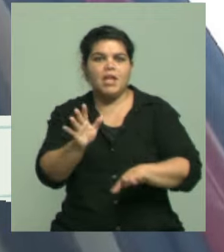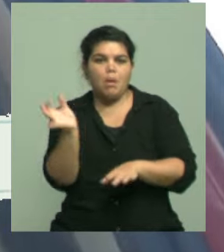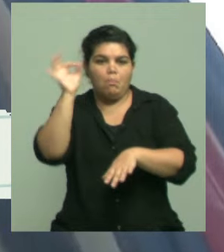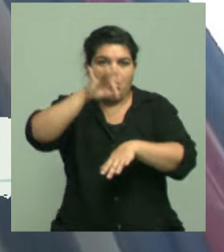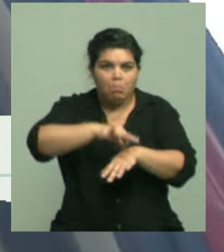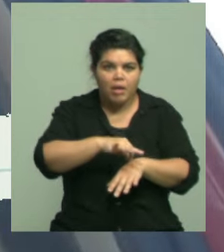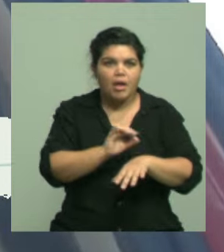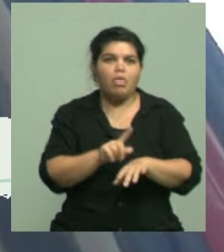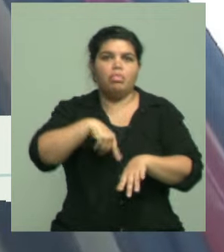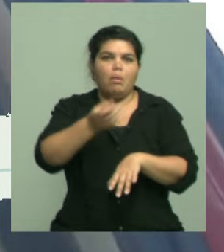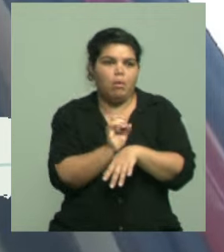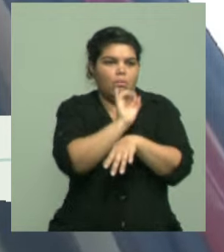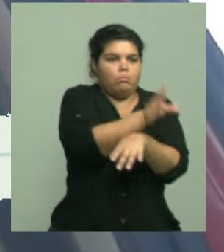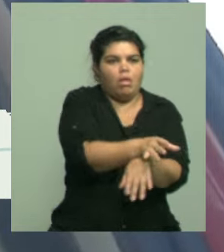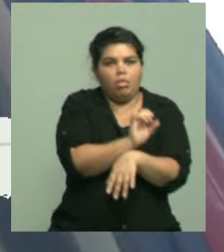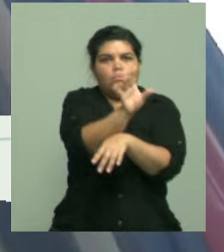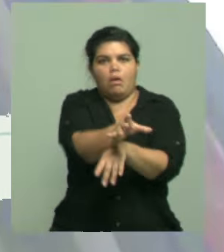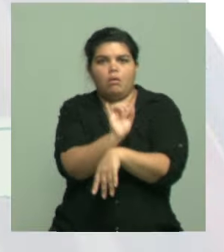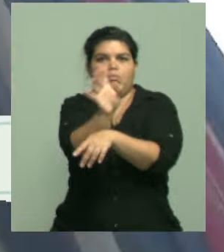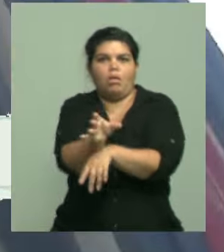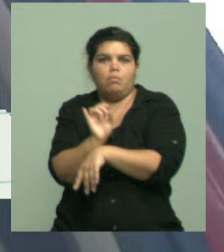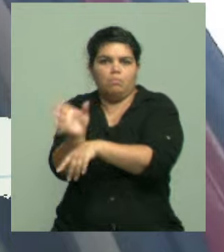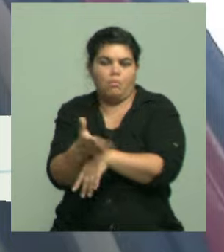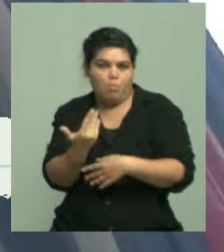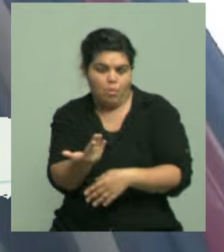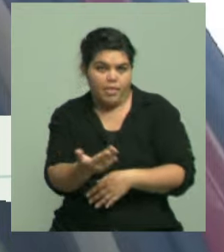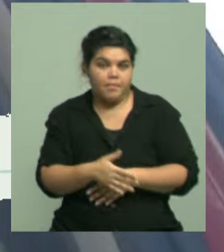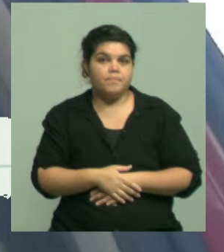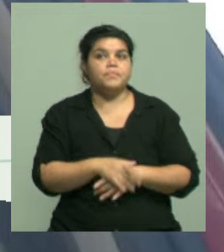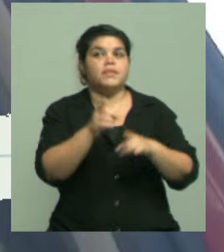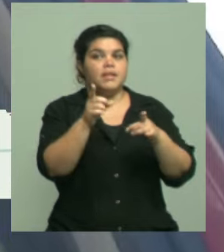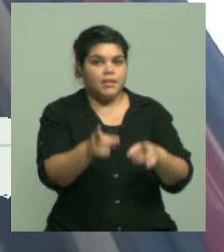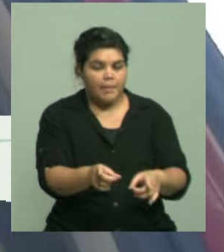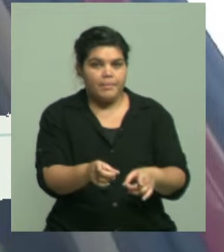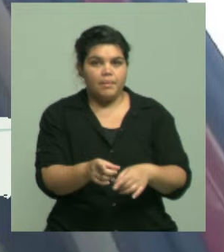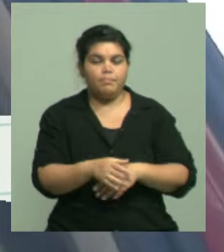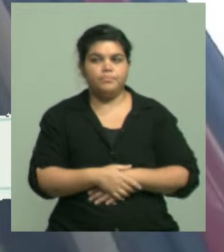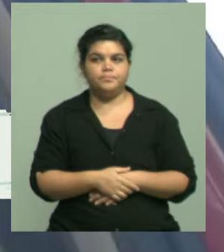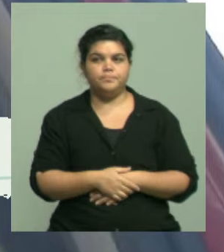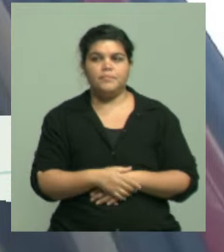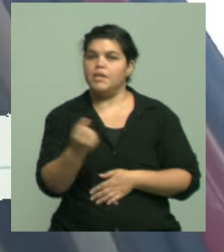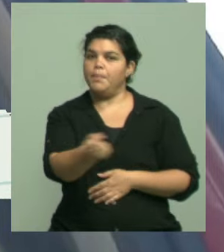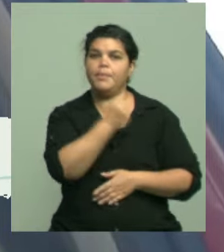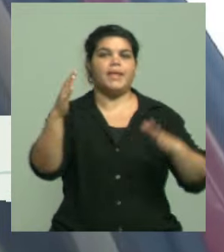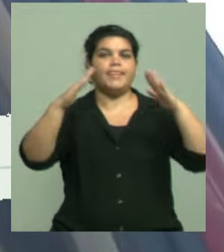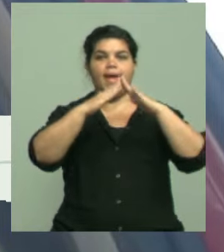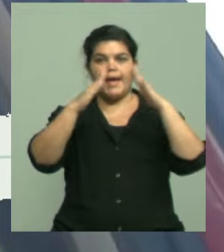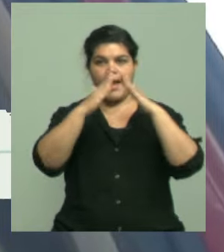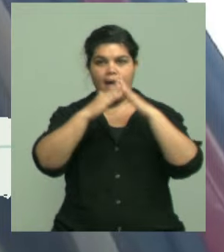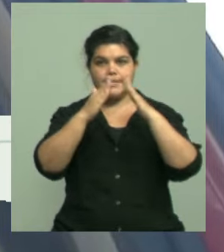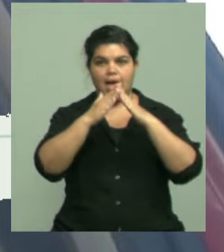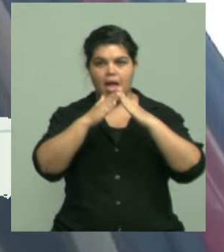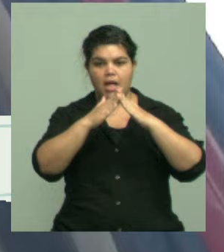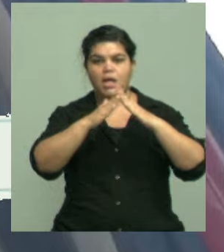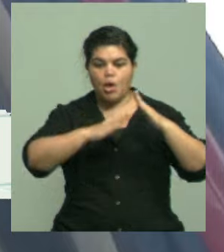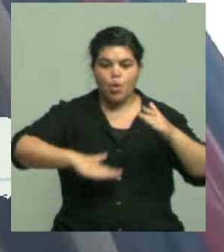la picadura, va a contagiar a otras personas. Lo otro que hay que hacer es mantener el domicilio y los alrededores